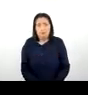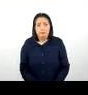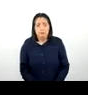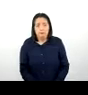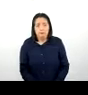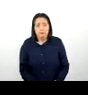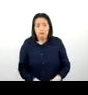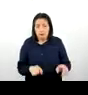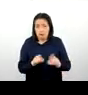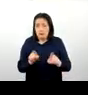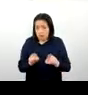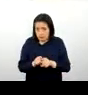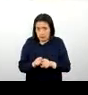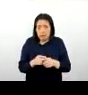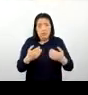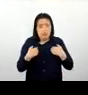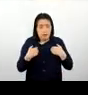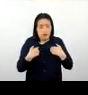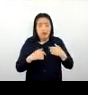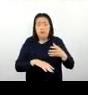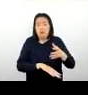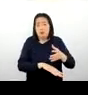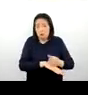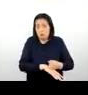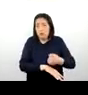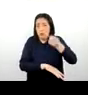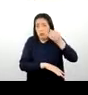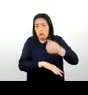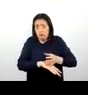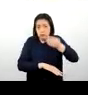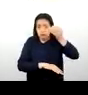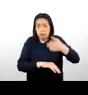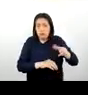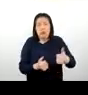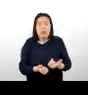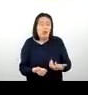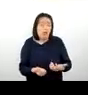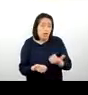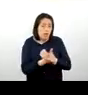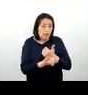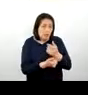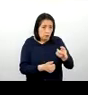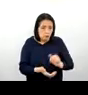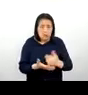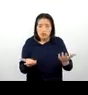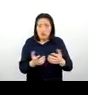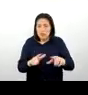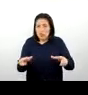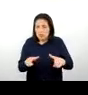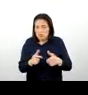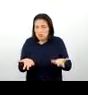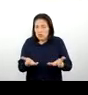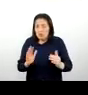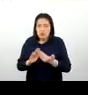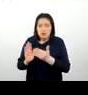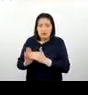Y también tenemos el santor histórico Pampa de Yacucho, ¿no? Que se encuentra en la ciudad de Quino, que está